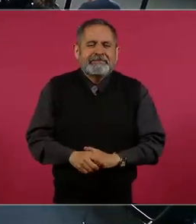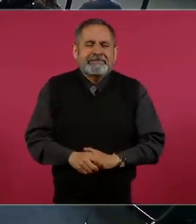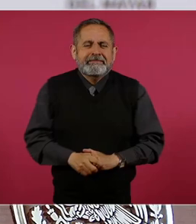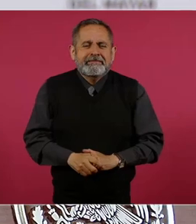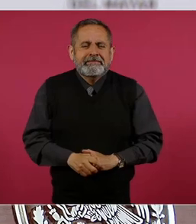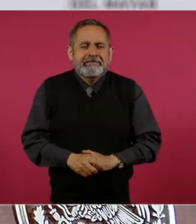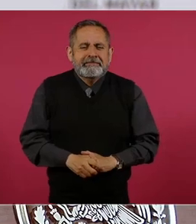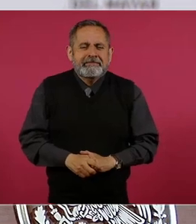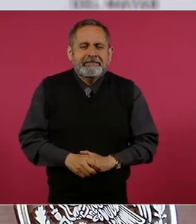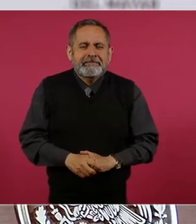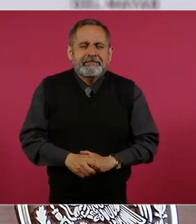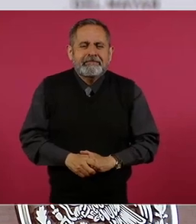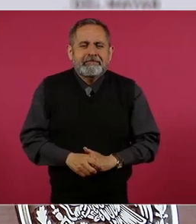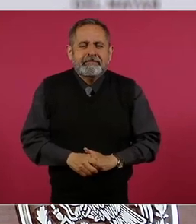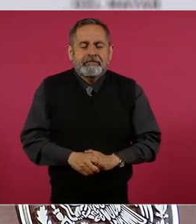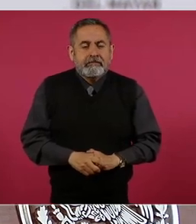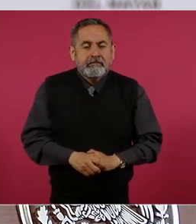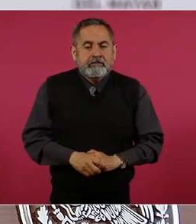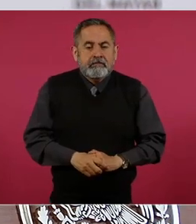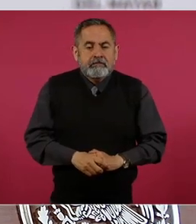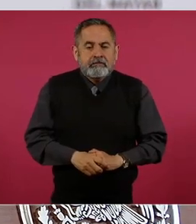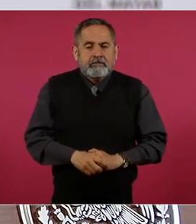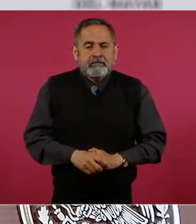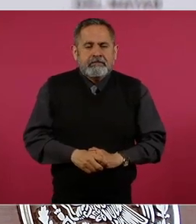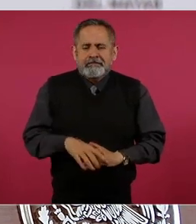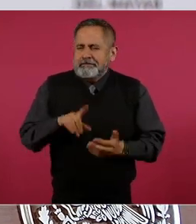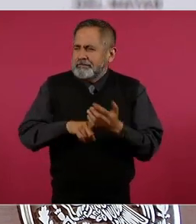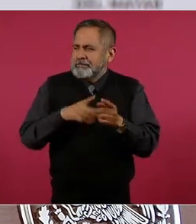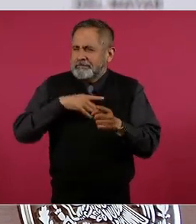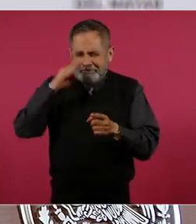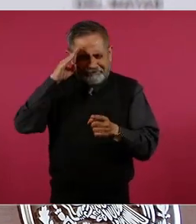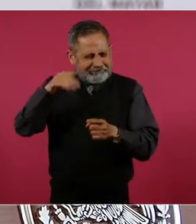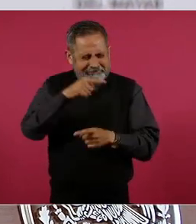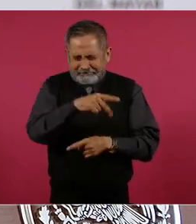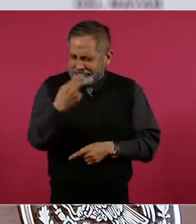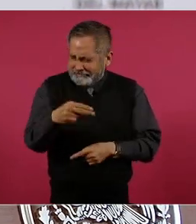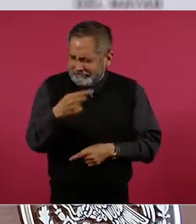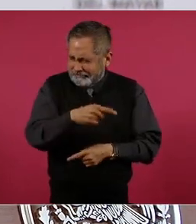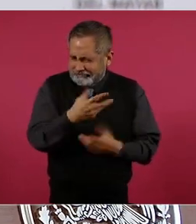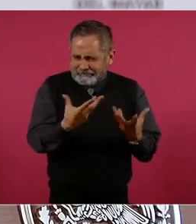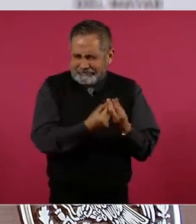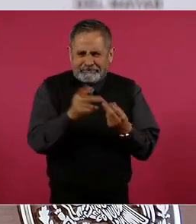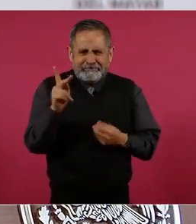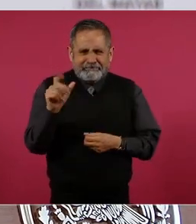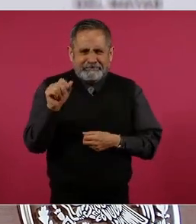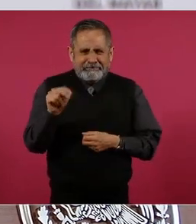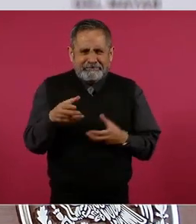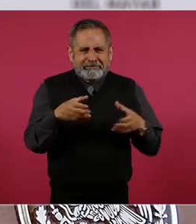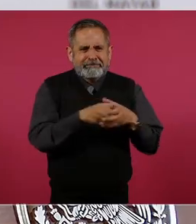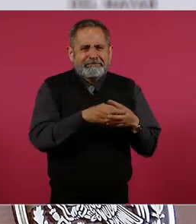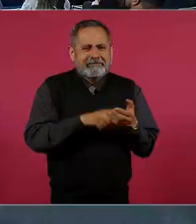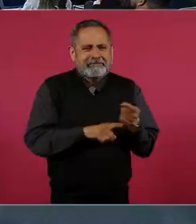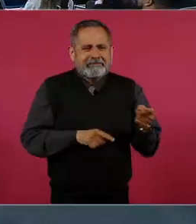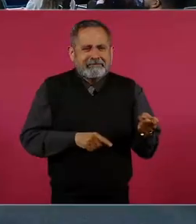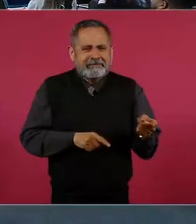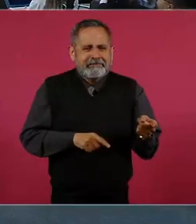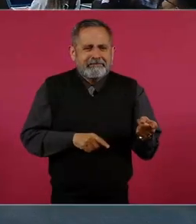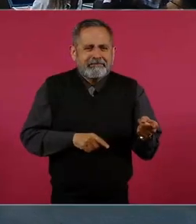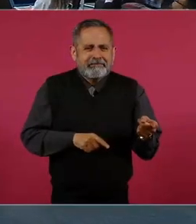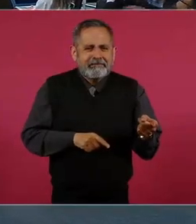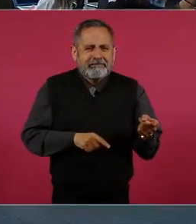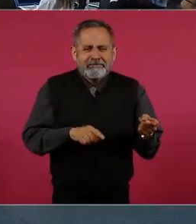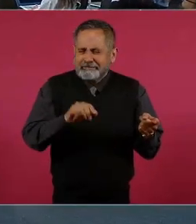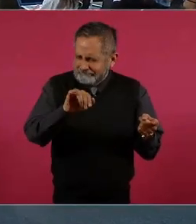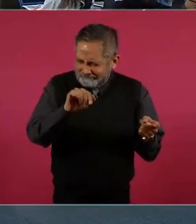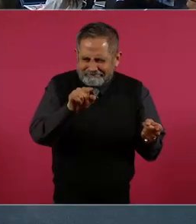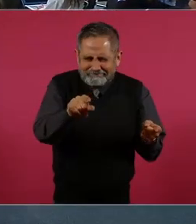Es que hay un señor que es del PAN. ¿Losano? Sí,